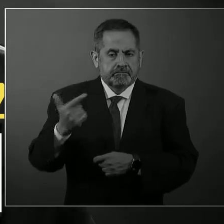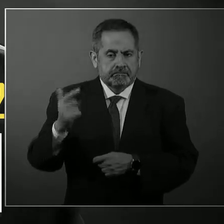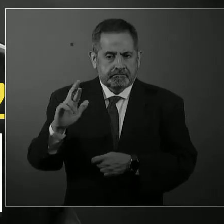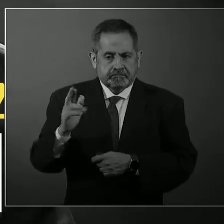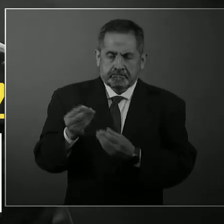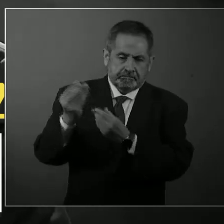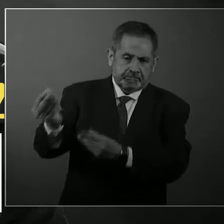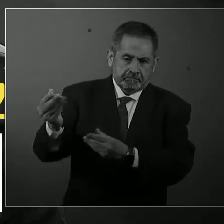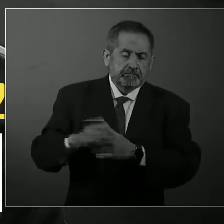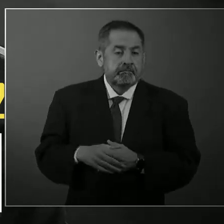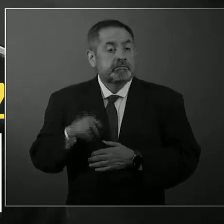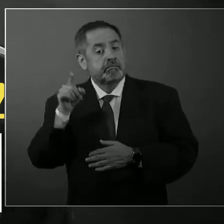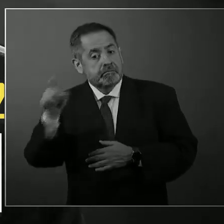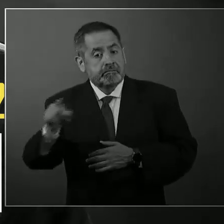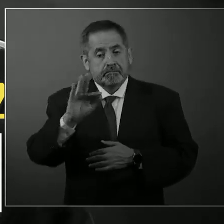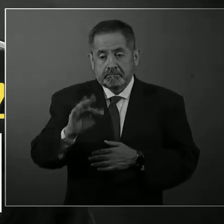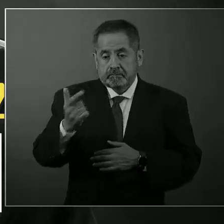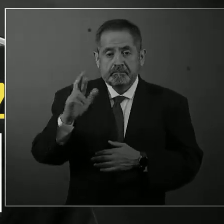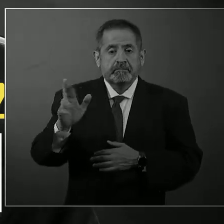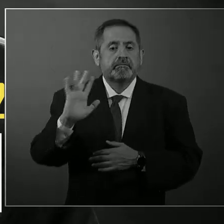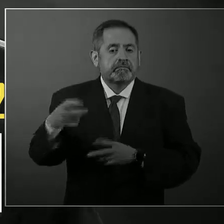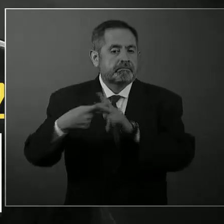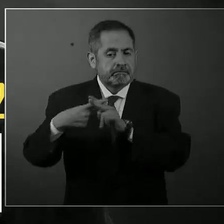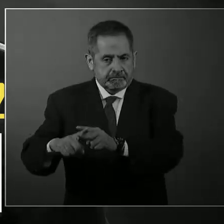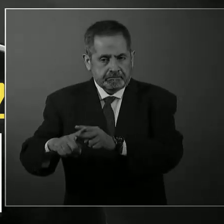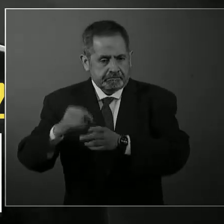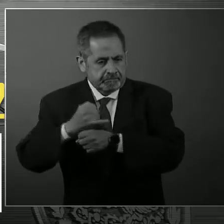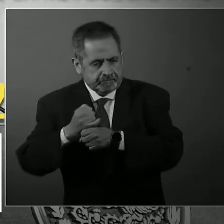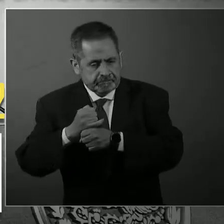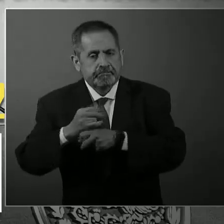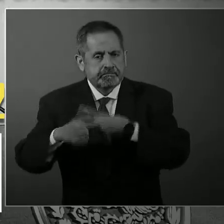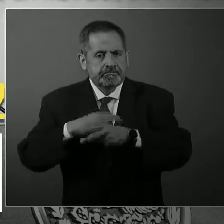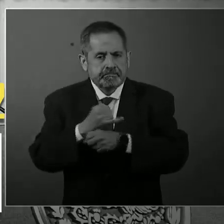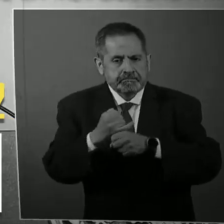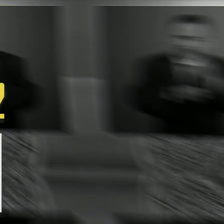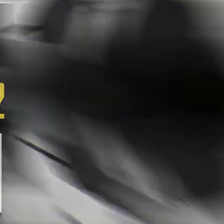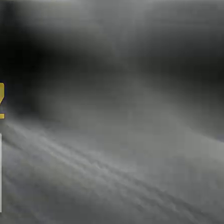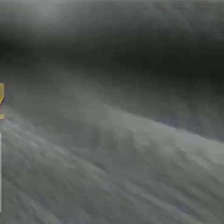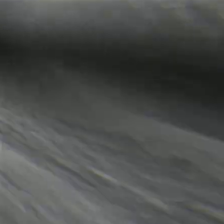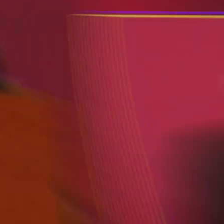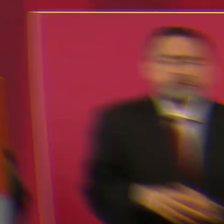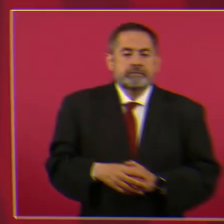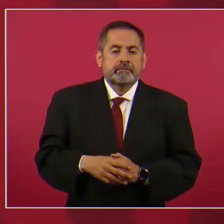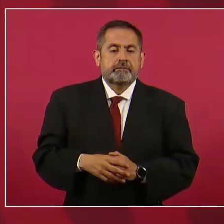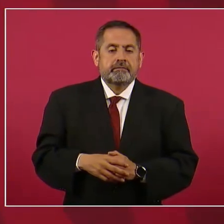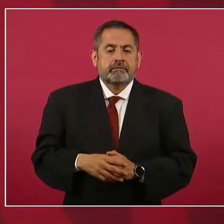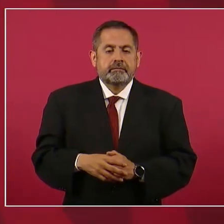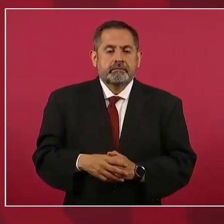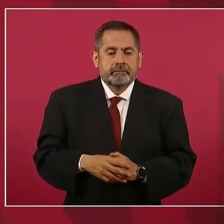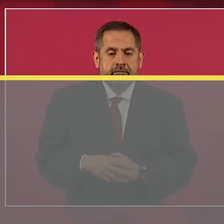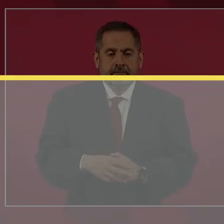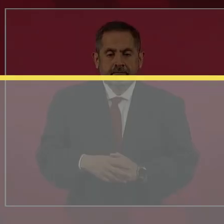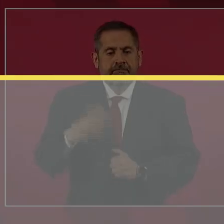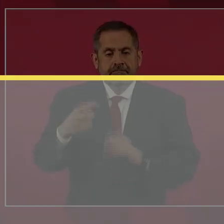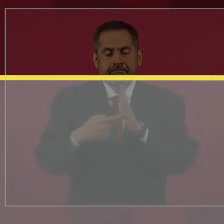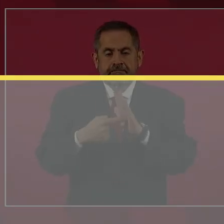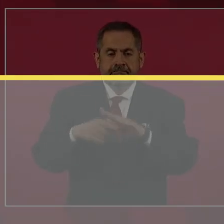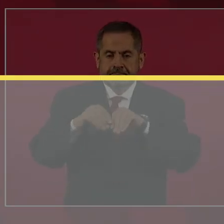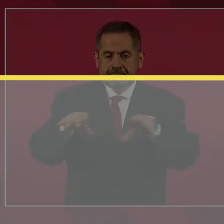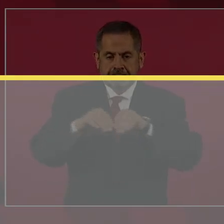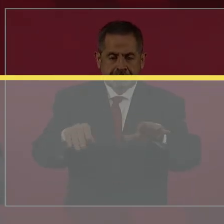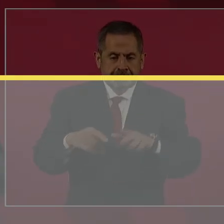Y la Fiscalía General de la República ha abierto ya una carpeta de investigación. Esta es la nota